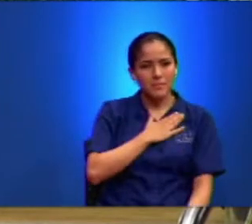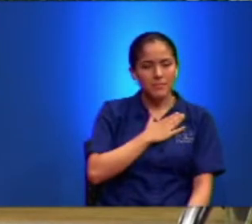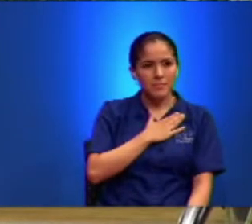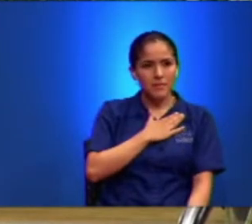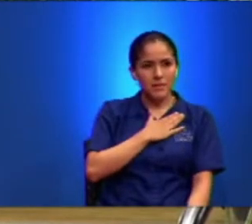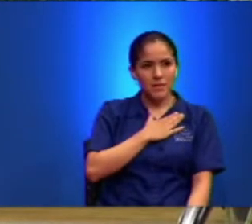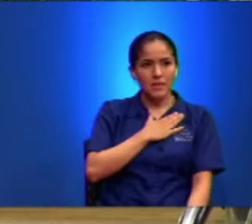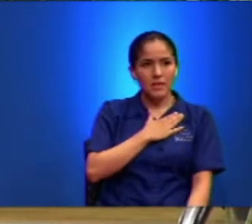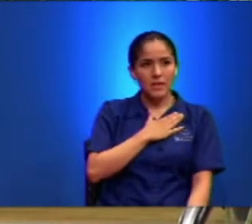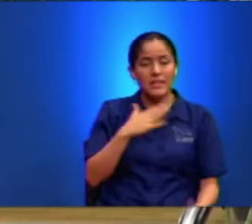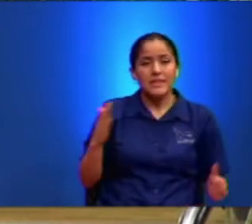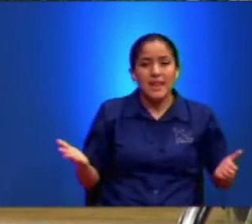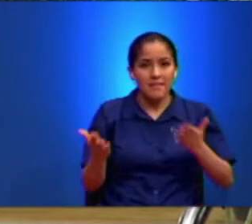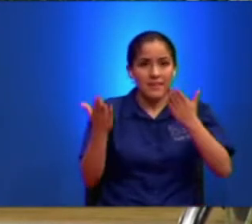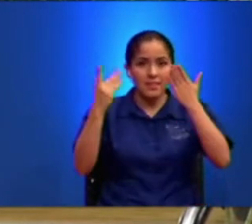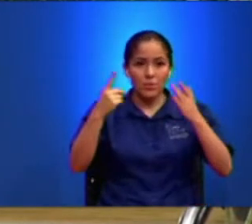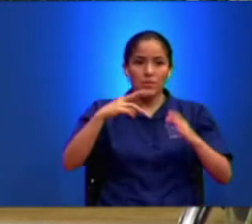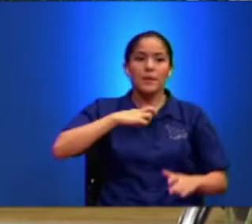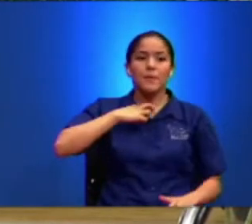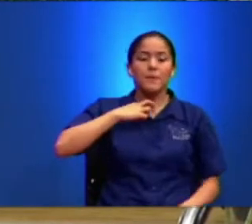Y Se Levanta Una Profecía